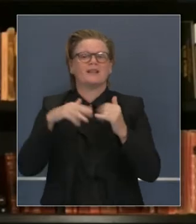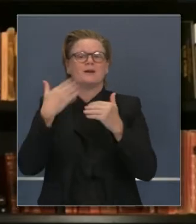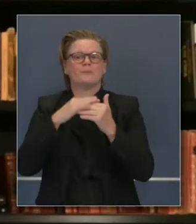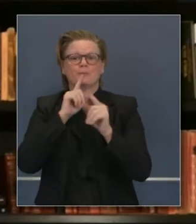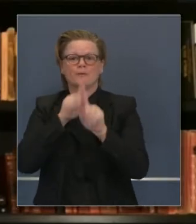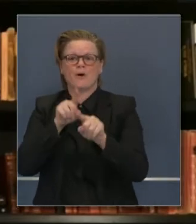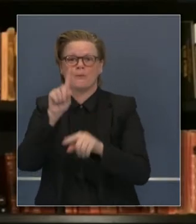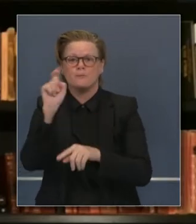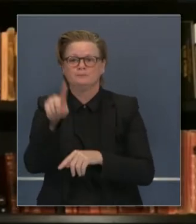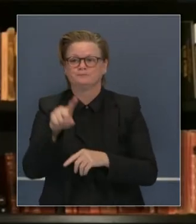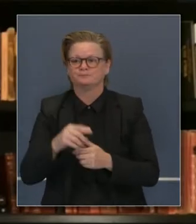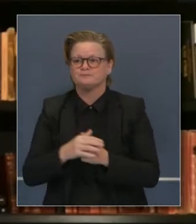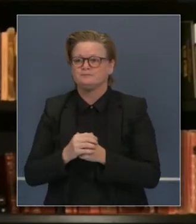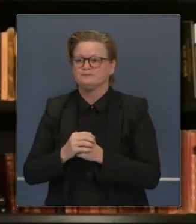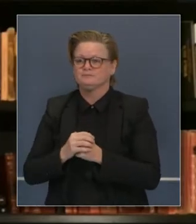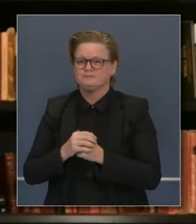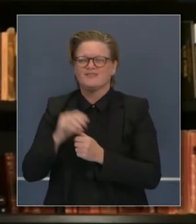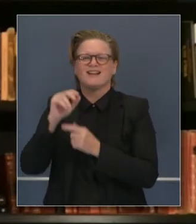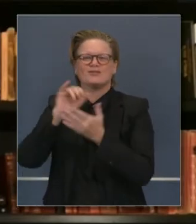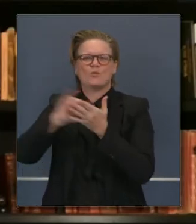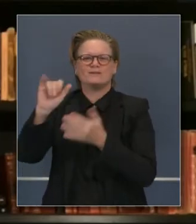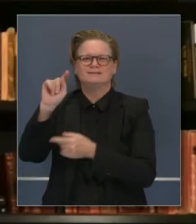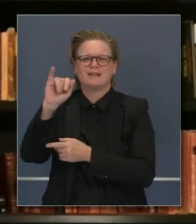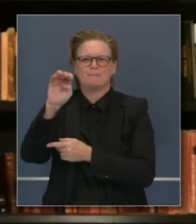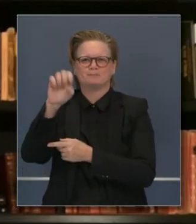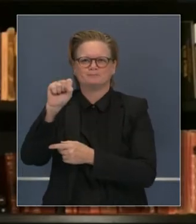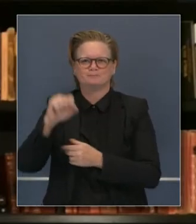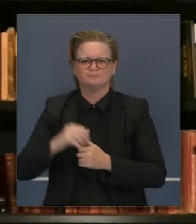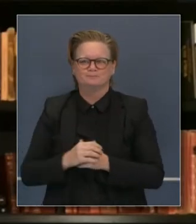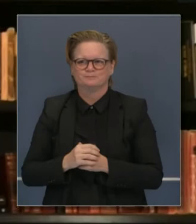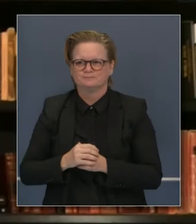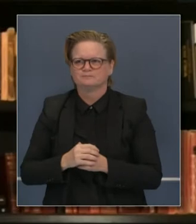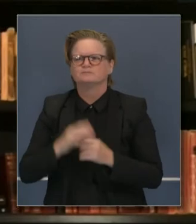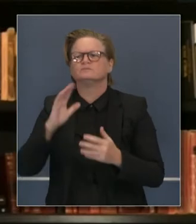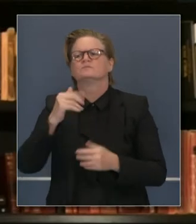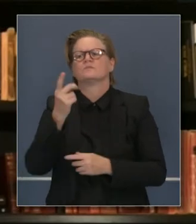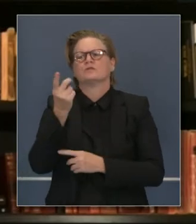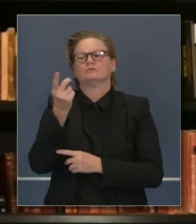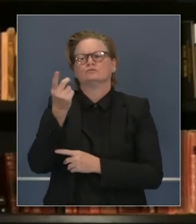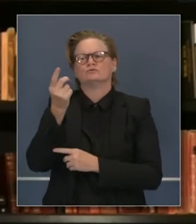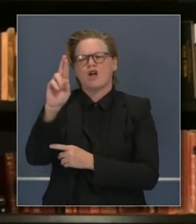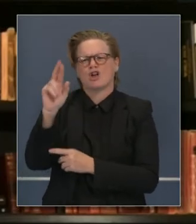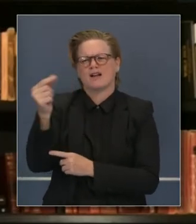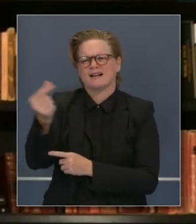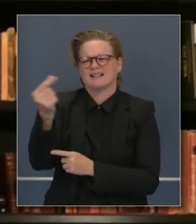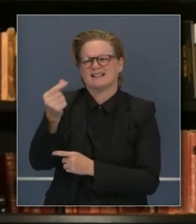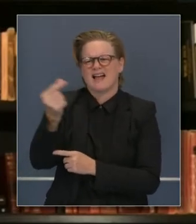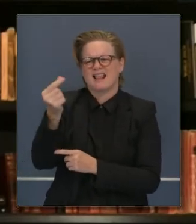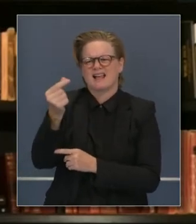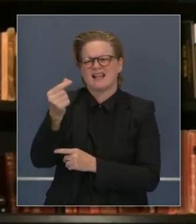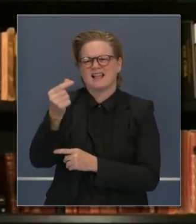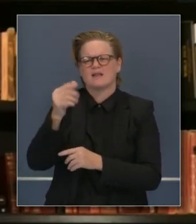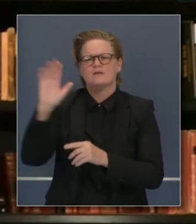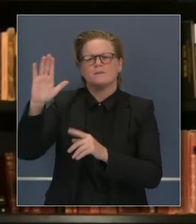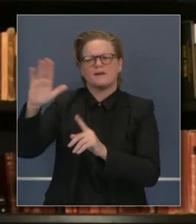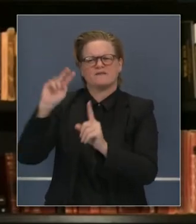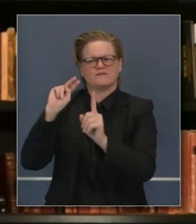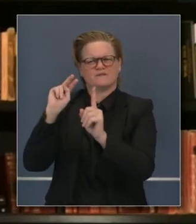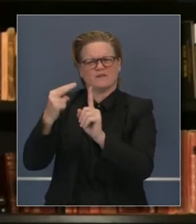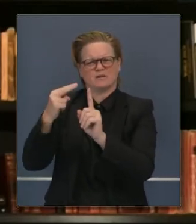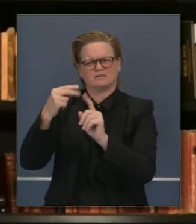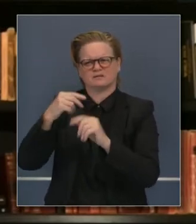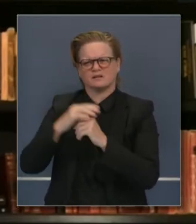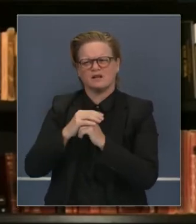Gracias, gobernador. Usted quizás le pida al doctor Galley que mencione, pero